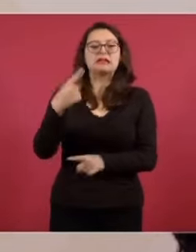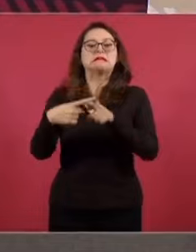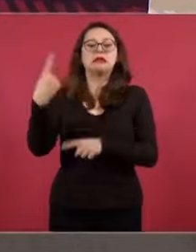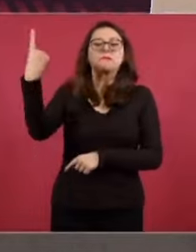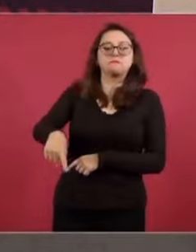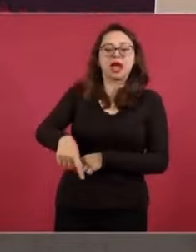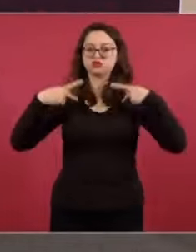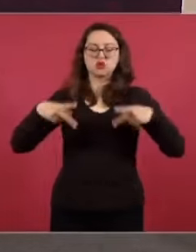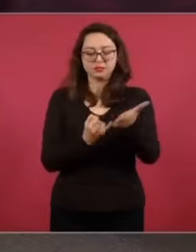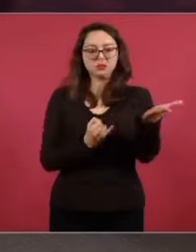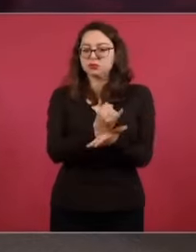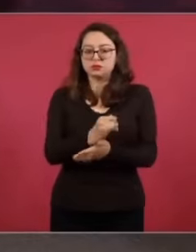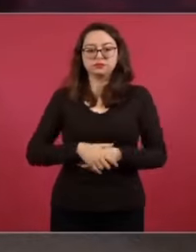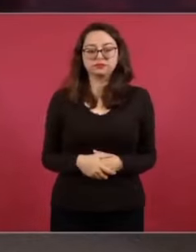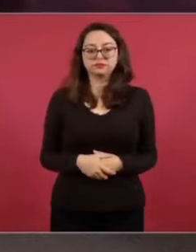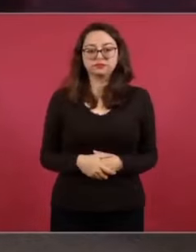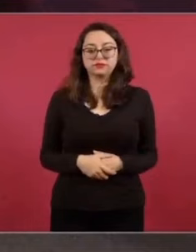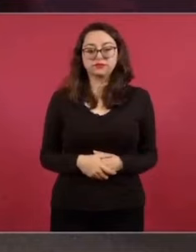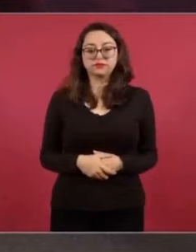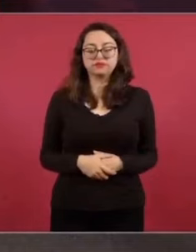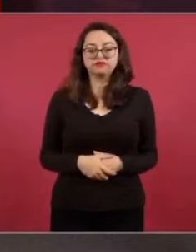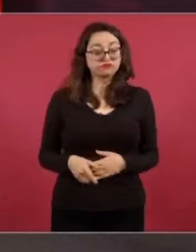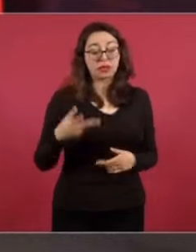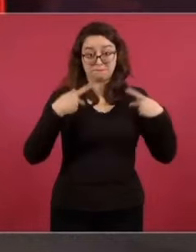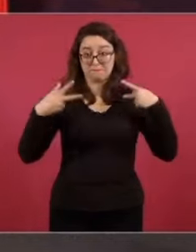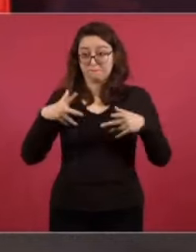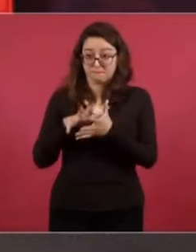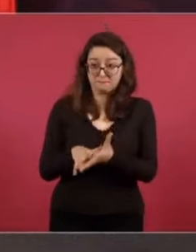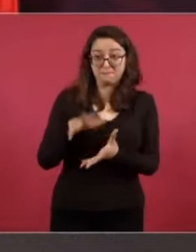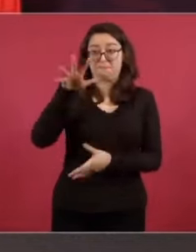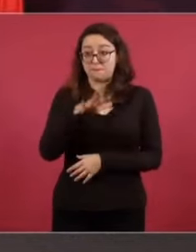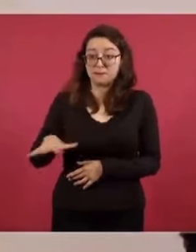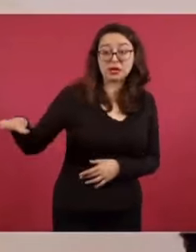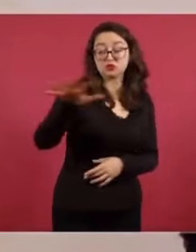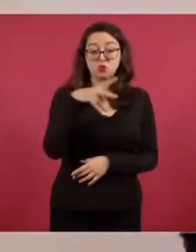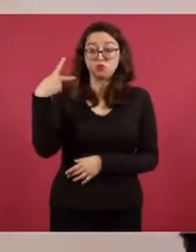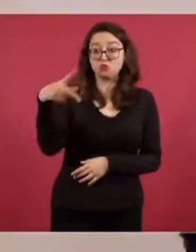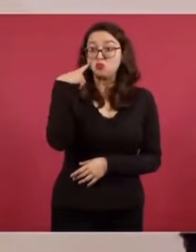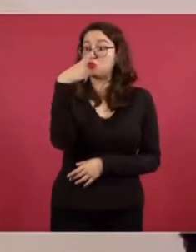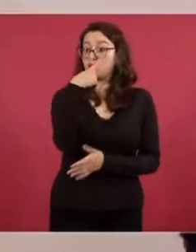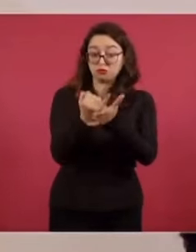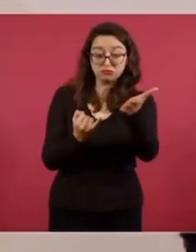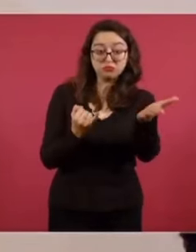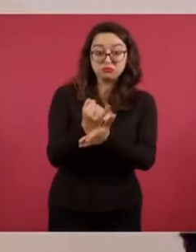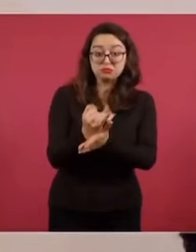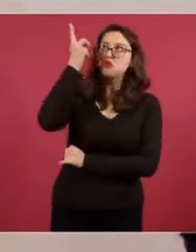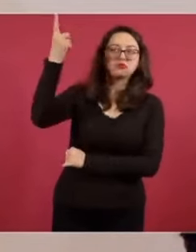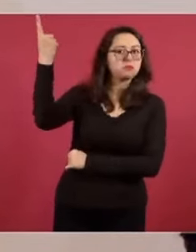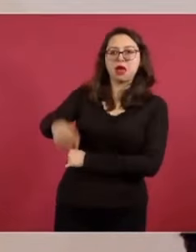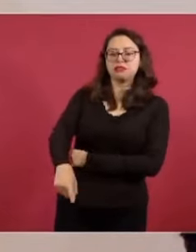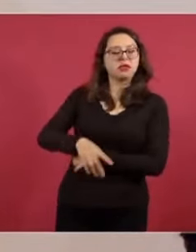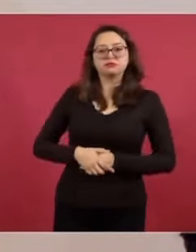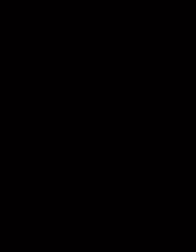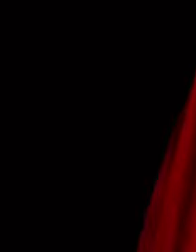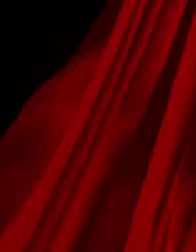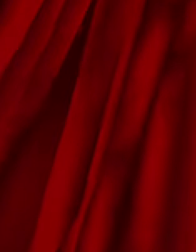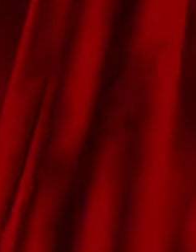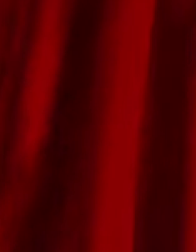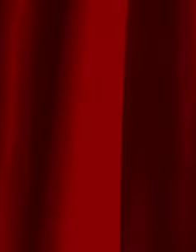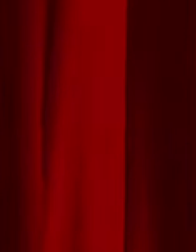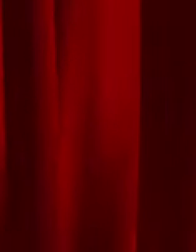Y si se equivoca, vuelve a mandar. Y lo voy a decir, la voz del pueblo es la voz de Dios y la voz de la historia. Y ya. ¡Gracias!